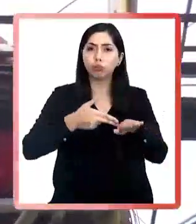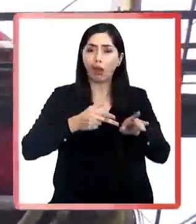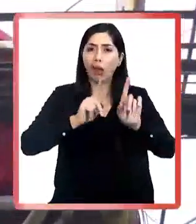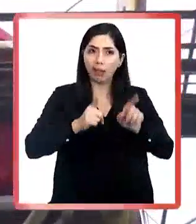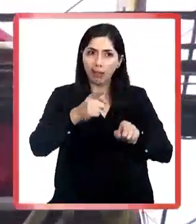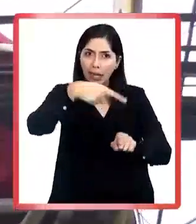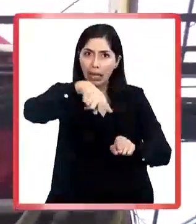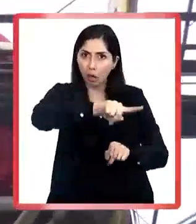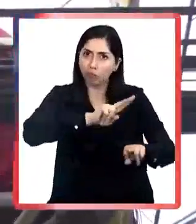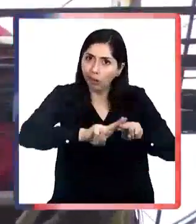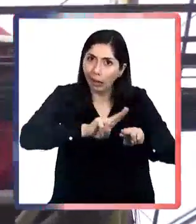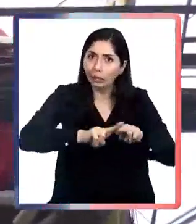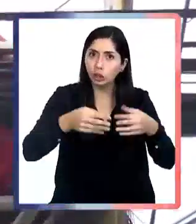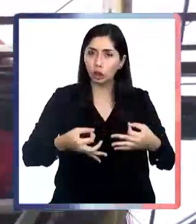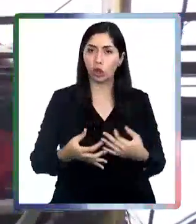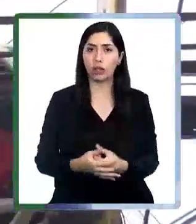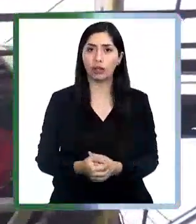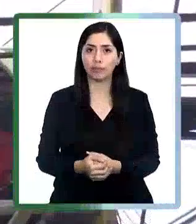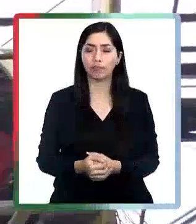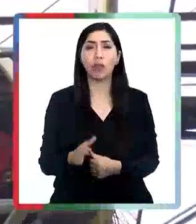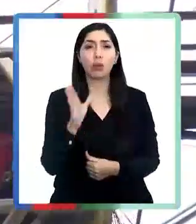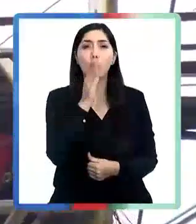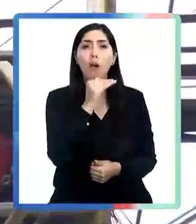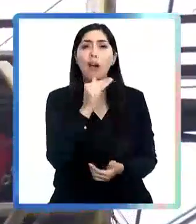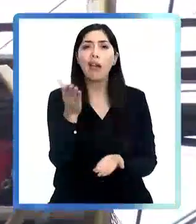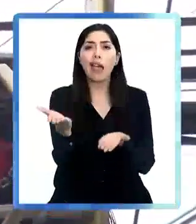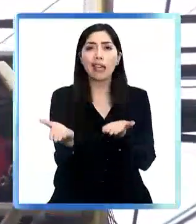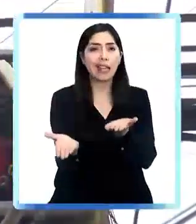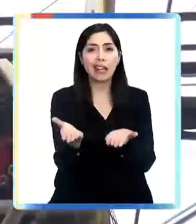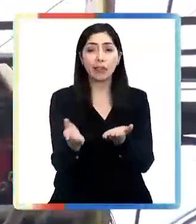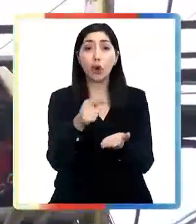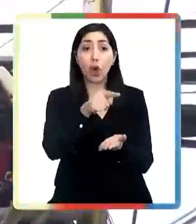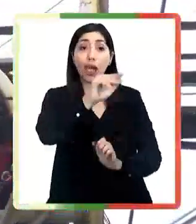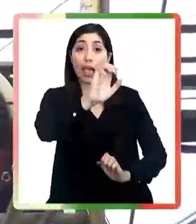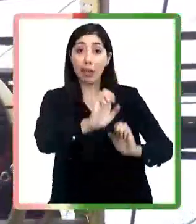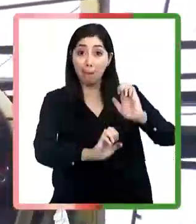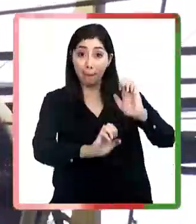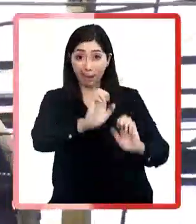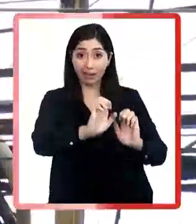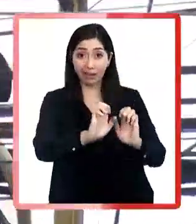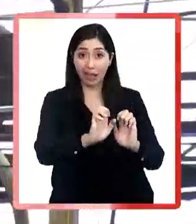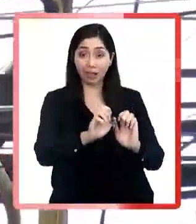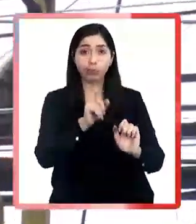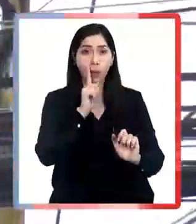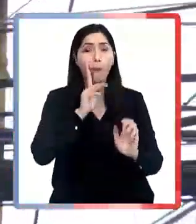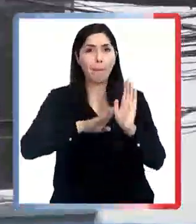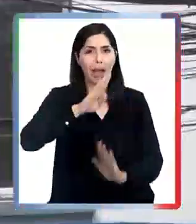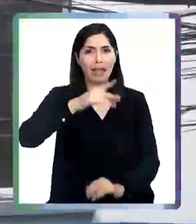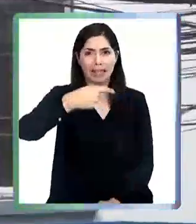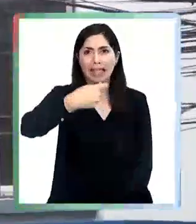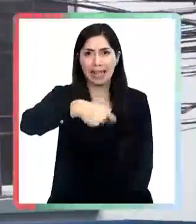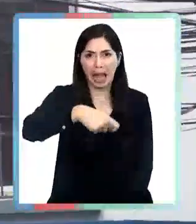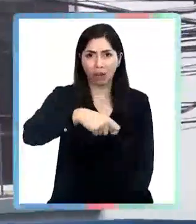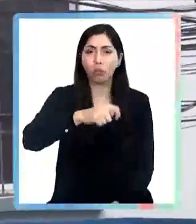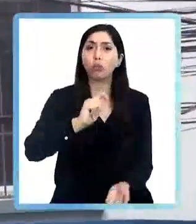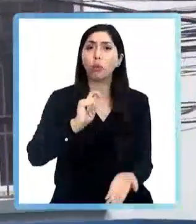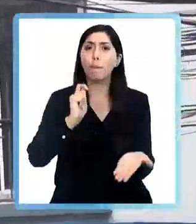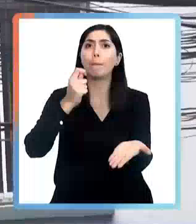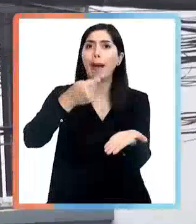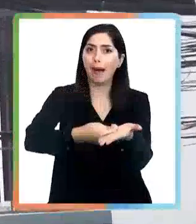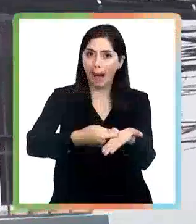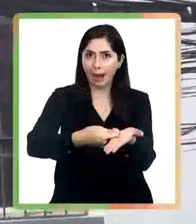concretas al respecto. No hay un punto de equilibrio en el cual a la empresa le sale más caro pagar